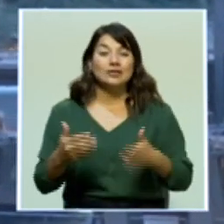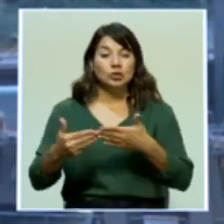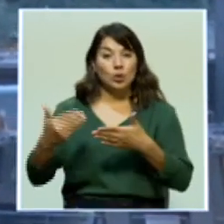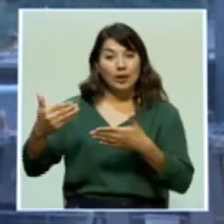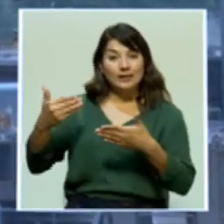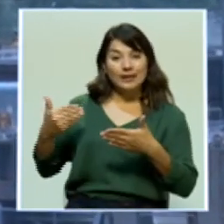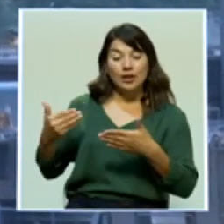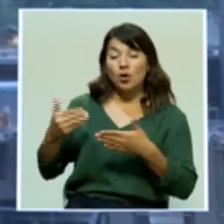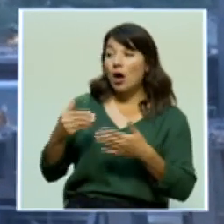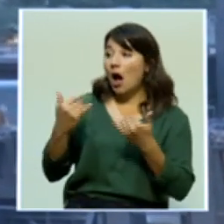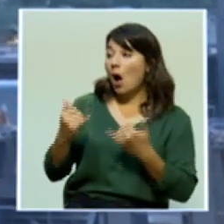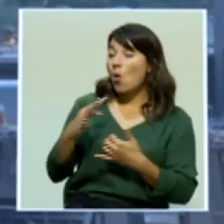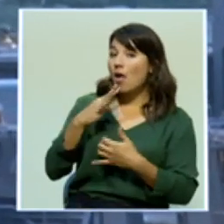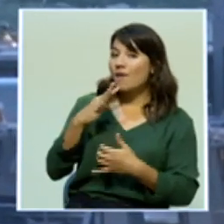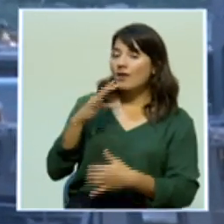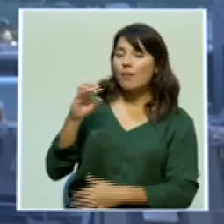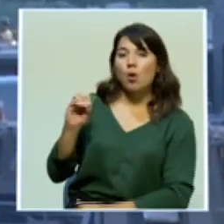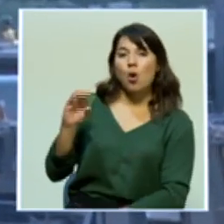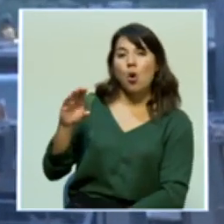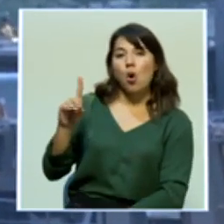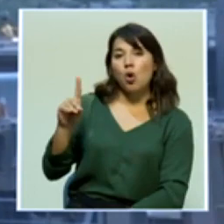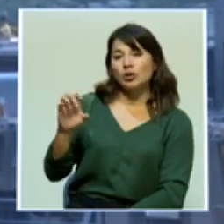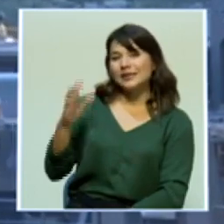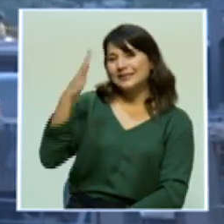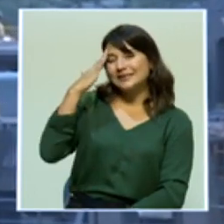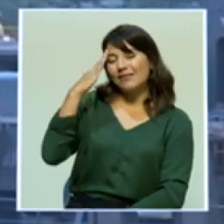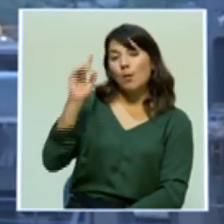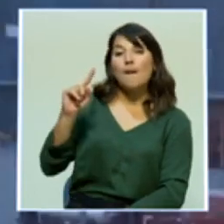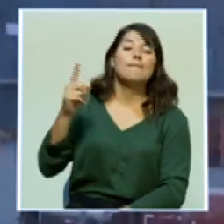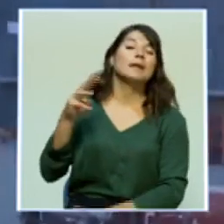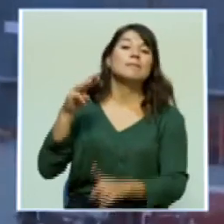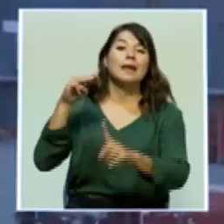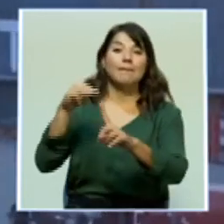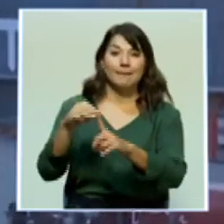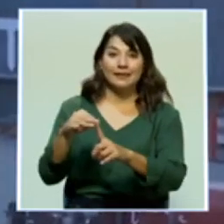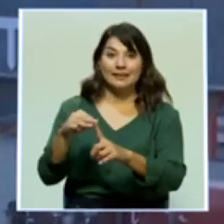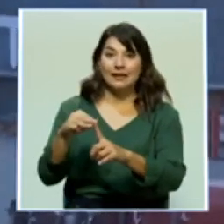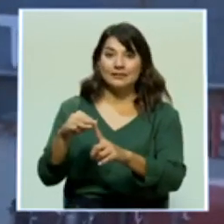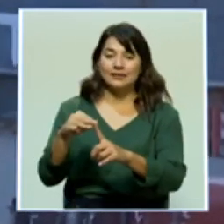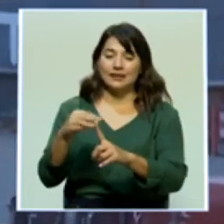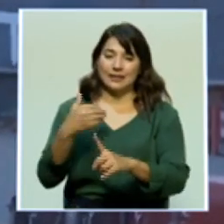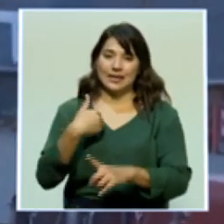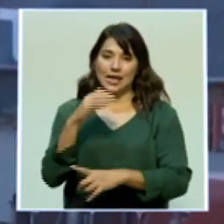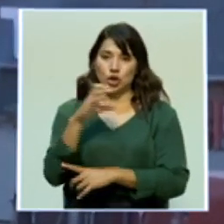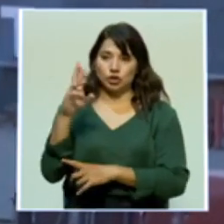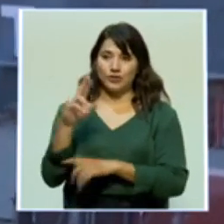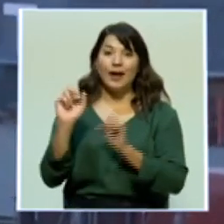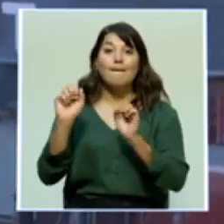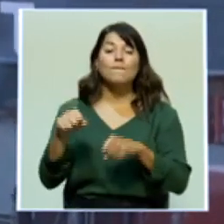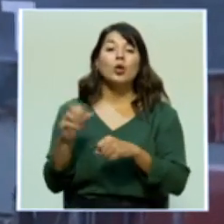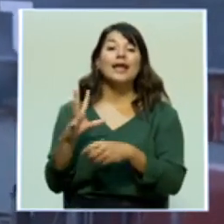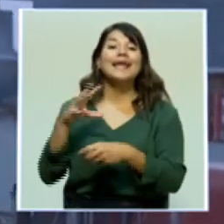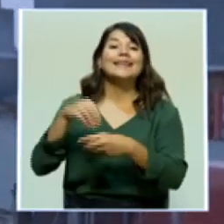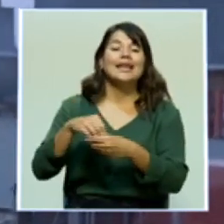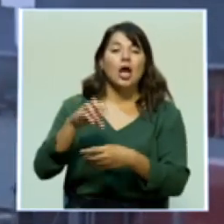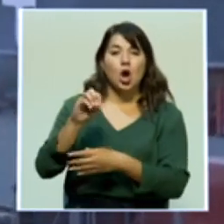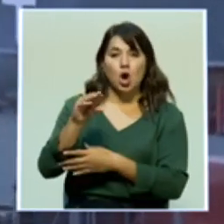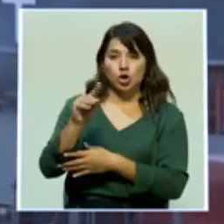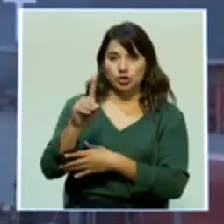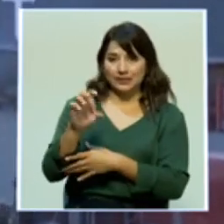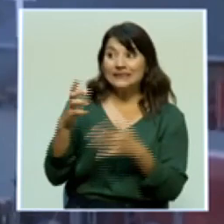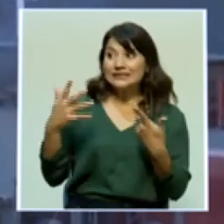que una primera meta del país era ingresar, ya esto se cumplió. Ahora, ¿en qué consistiría esta segunda fase?